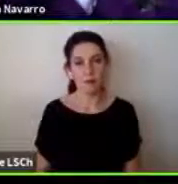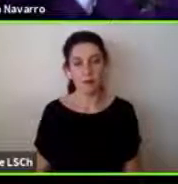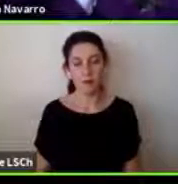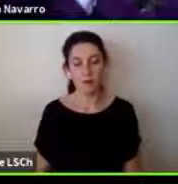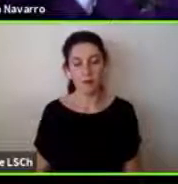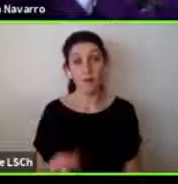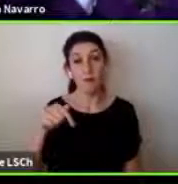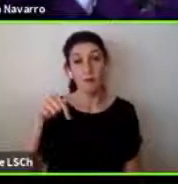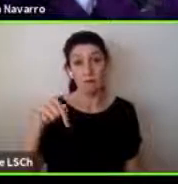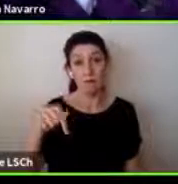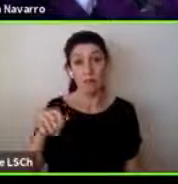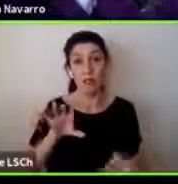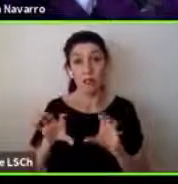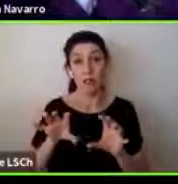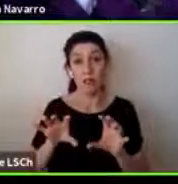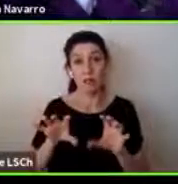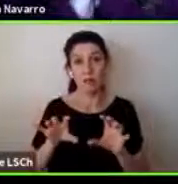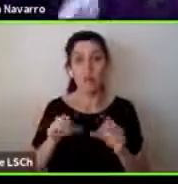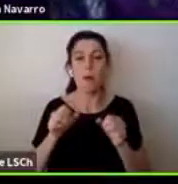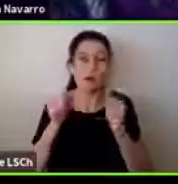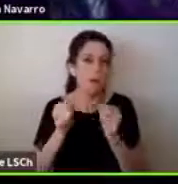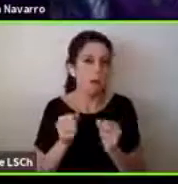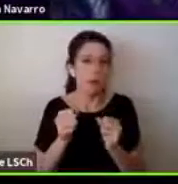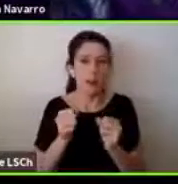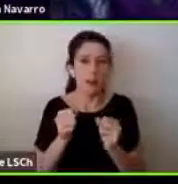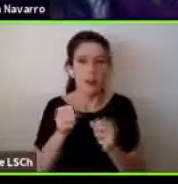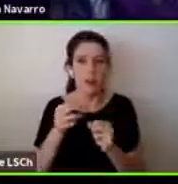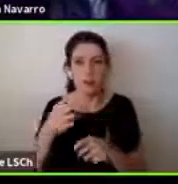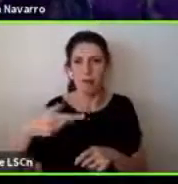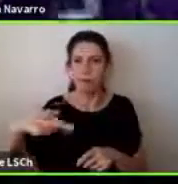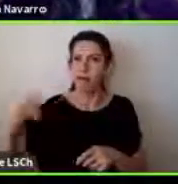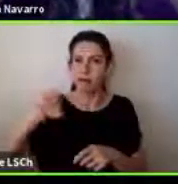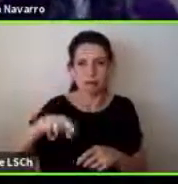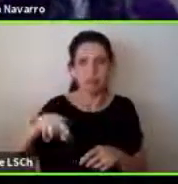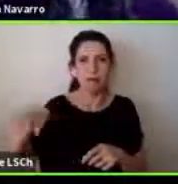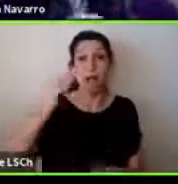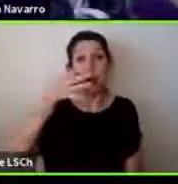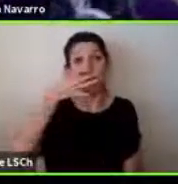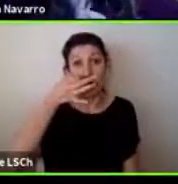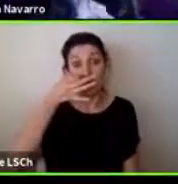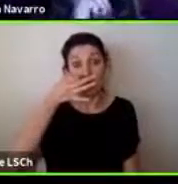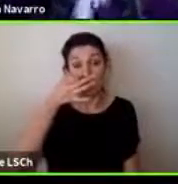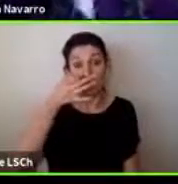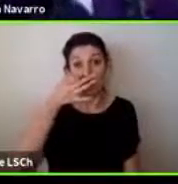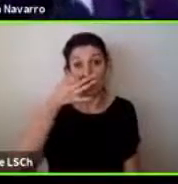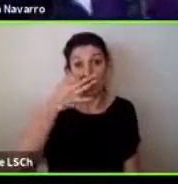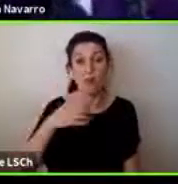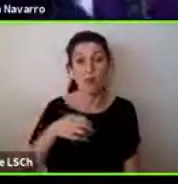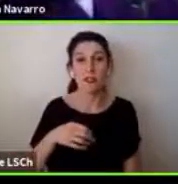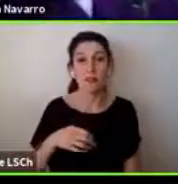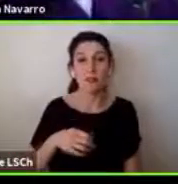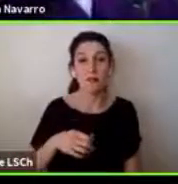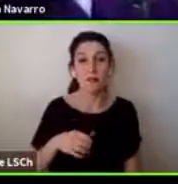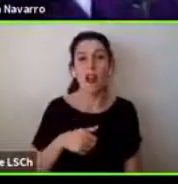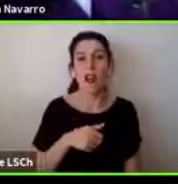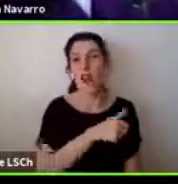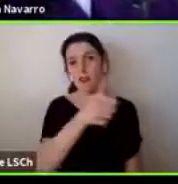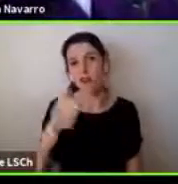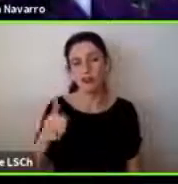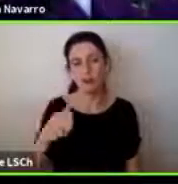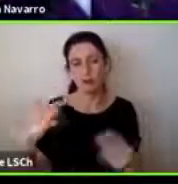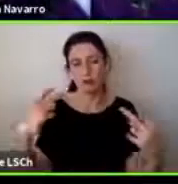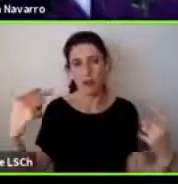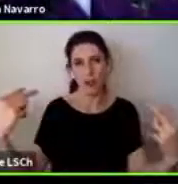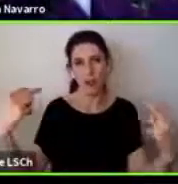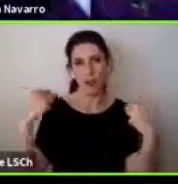webinar se va a quedar grabado lo podéis volver a ver cuantas veces queráis y muchas gracias a todos los que nos han estado siguiendo en